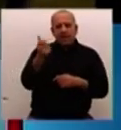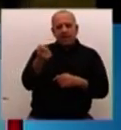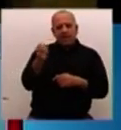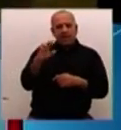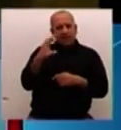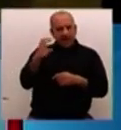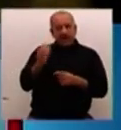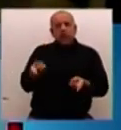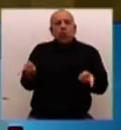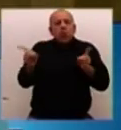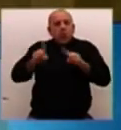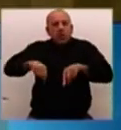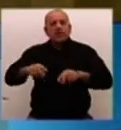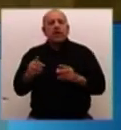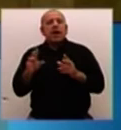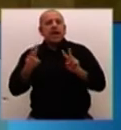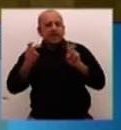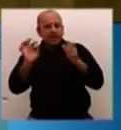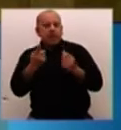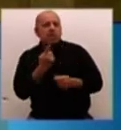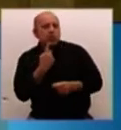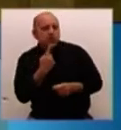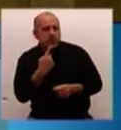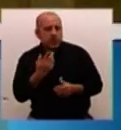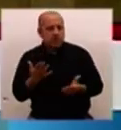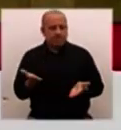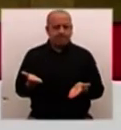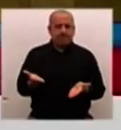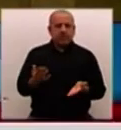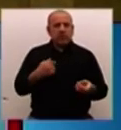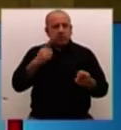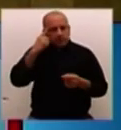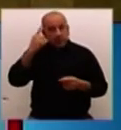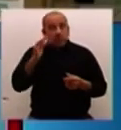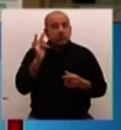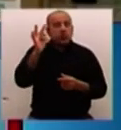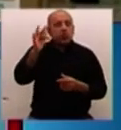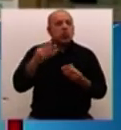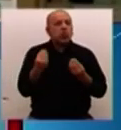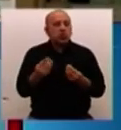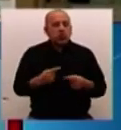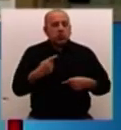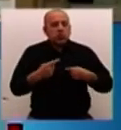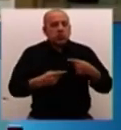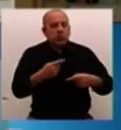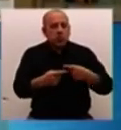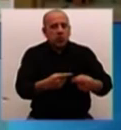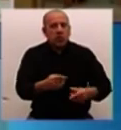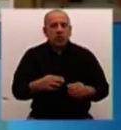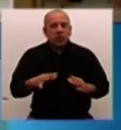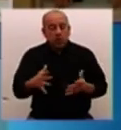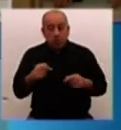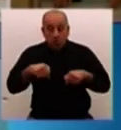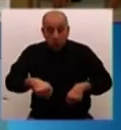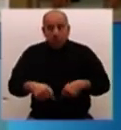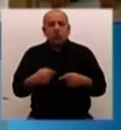lo que viene ahora es la gran pregunta, ¿y esto cómo sigue? Porque ahora nos vamos a olvidar un poco, probablemente hoy sigamos hablando del